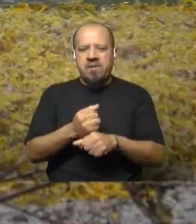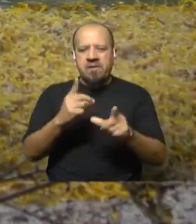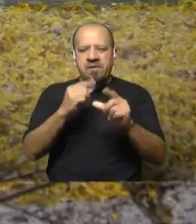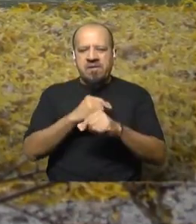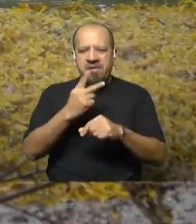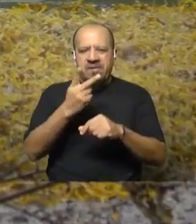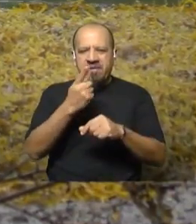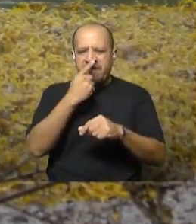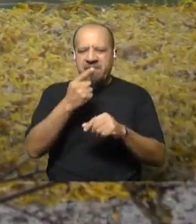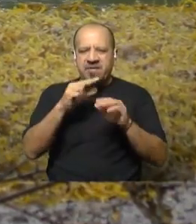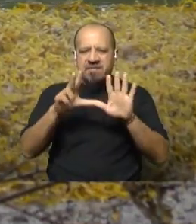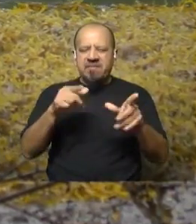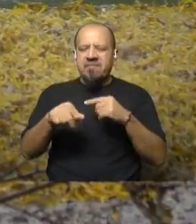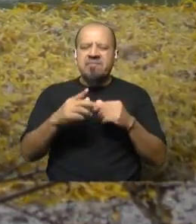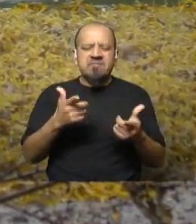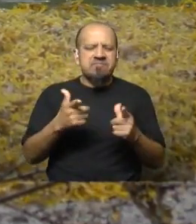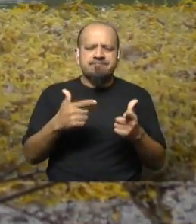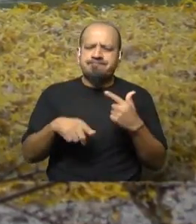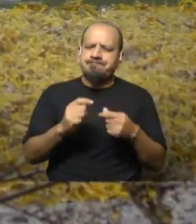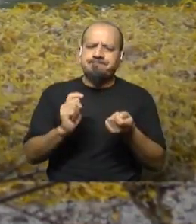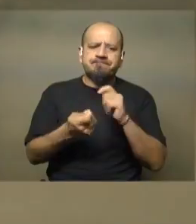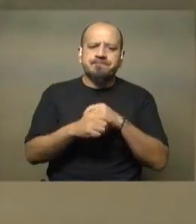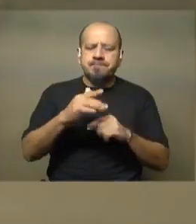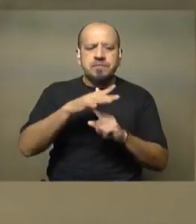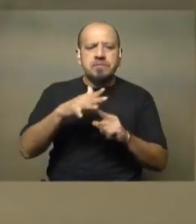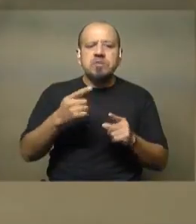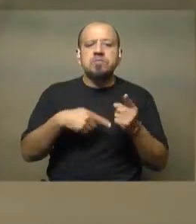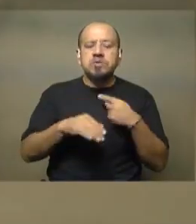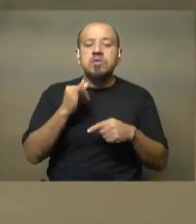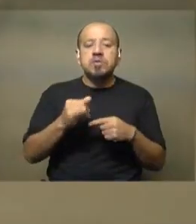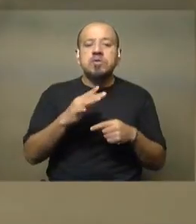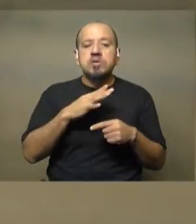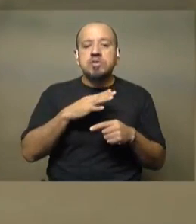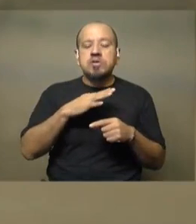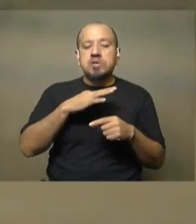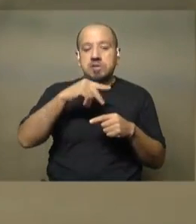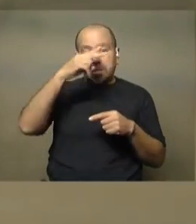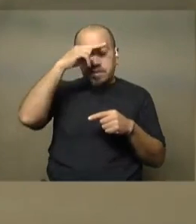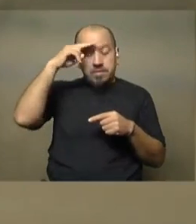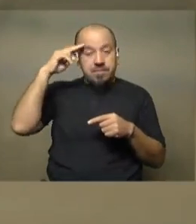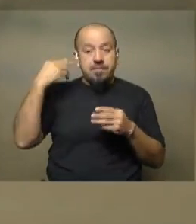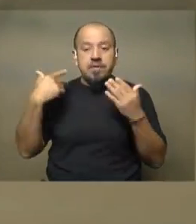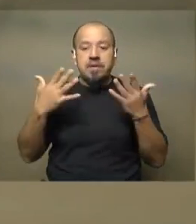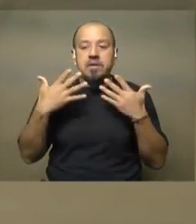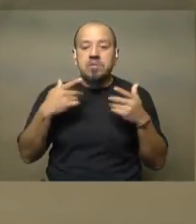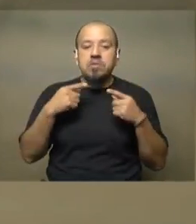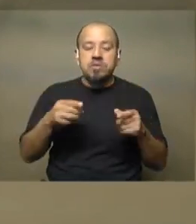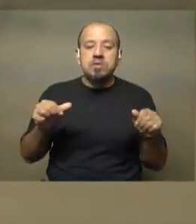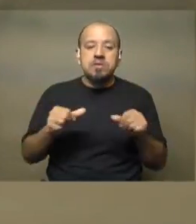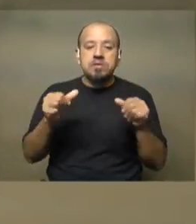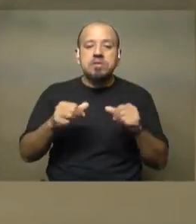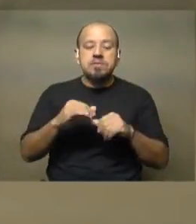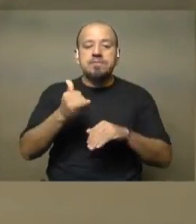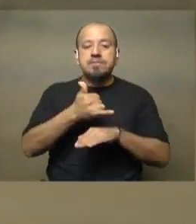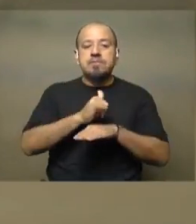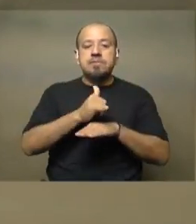2018, no hubo cambios en invierno. Pero sí en verano. Y en verano es cuando se practica la actividad. Por lo tanto,